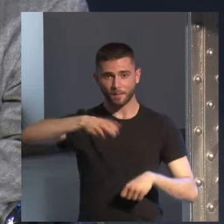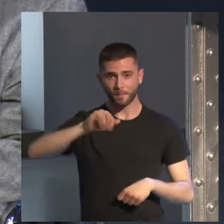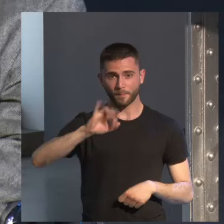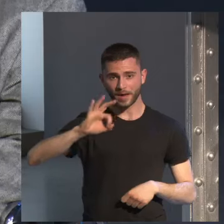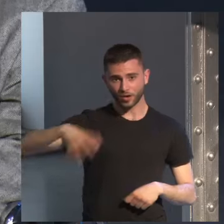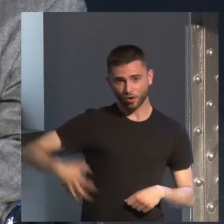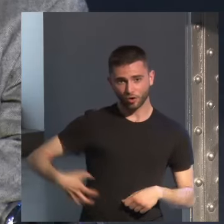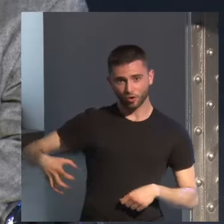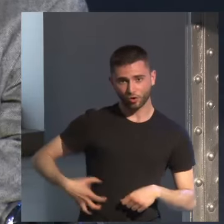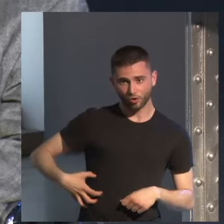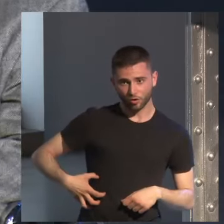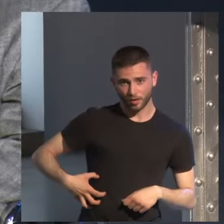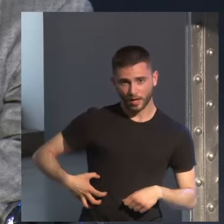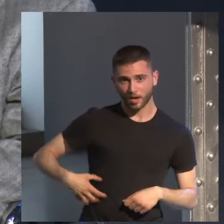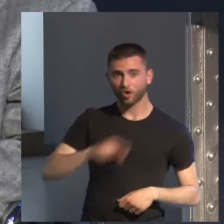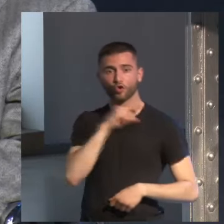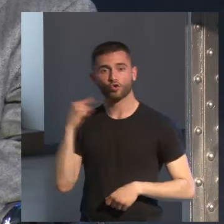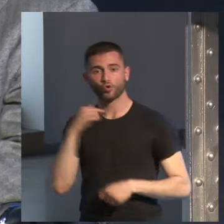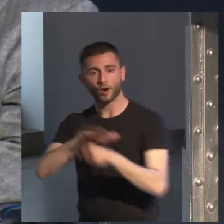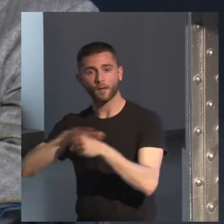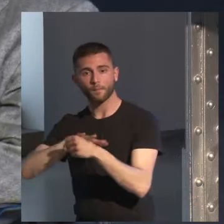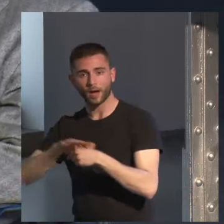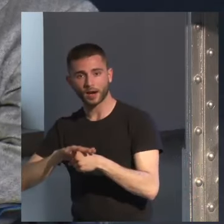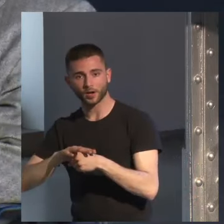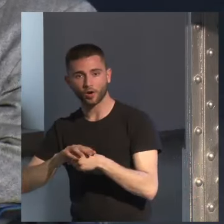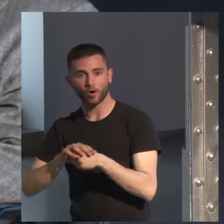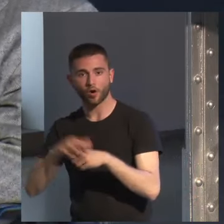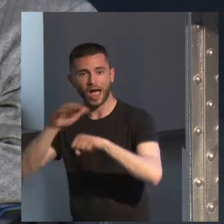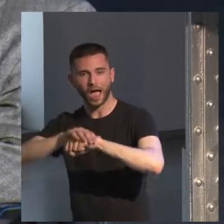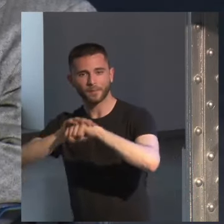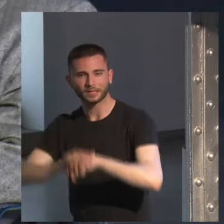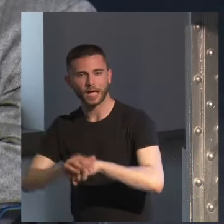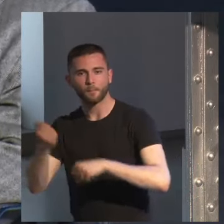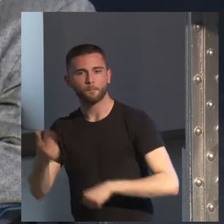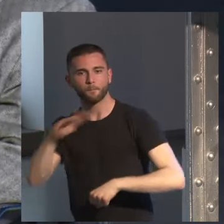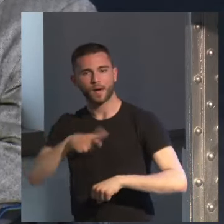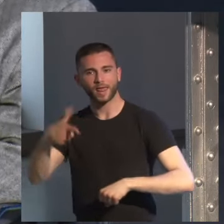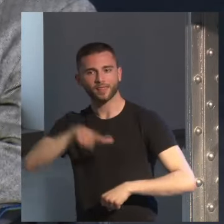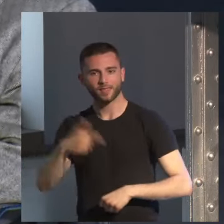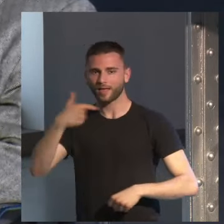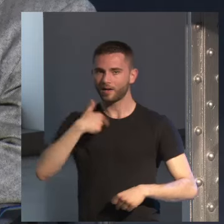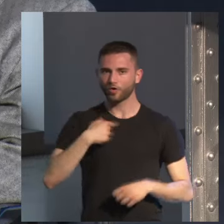cura del barrio es un poco la amistad que tengo yo con el cura de mi barrio que ya tiene 90 años el pobre